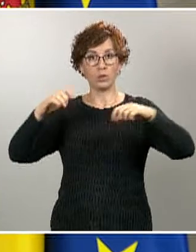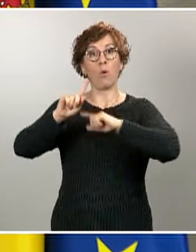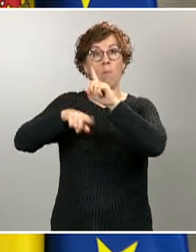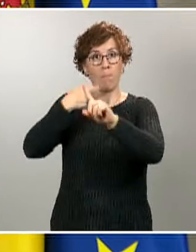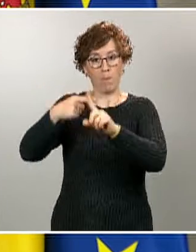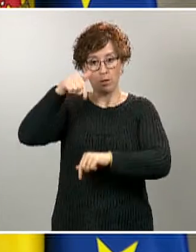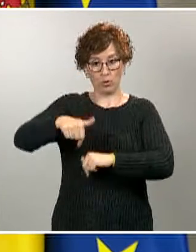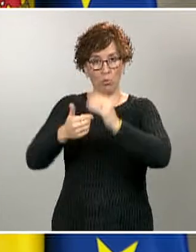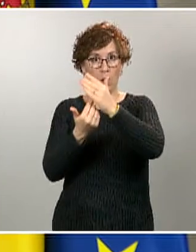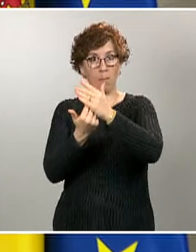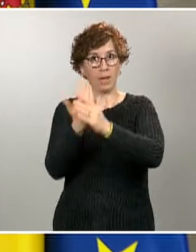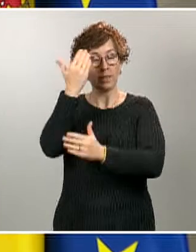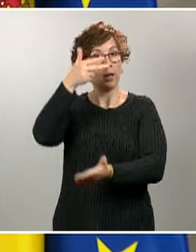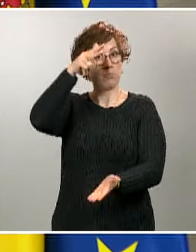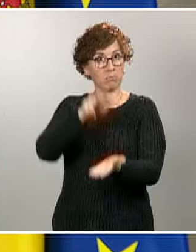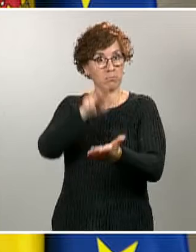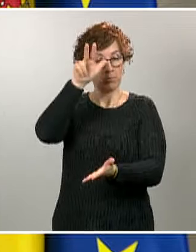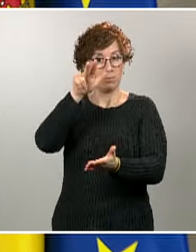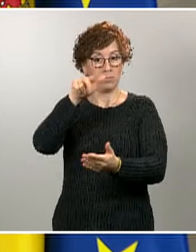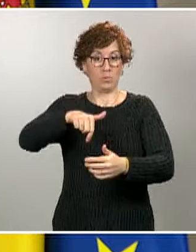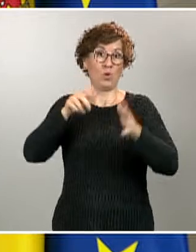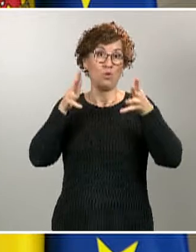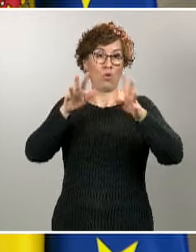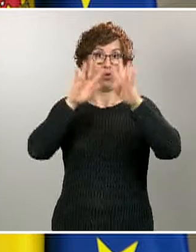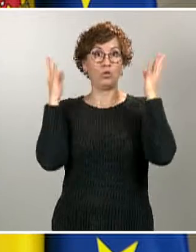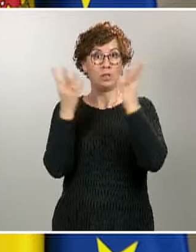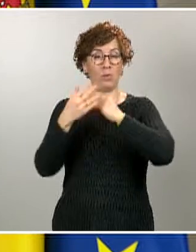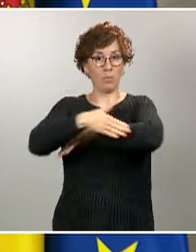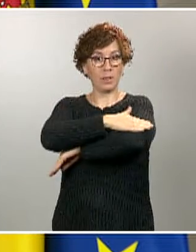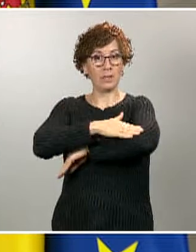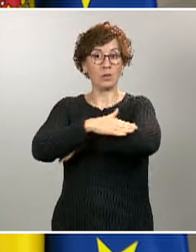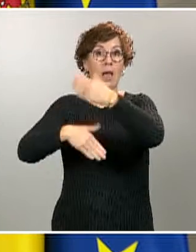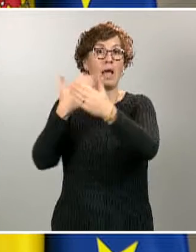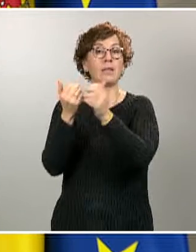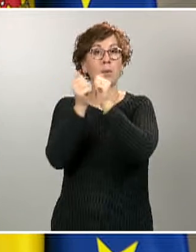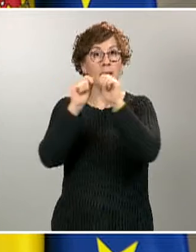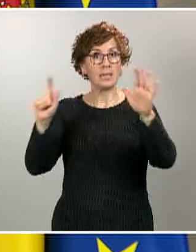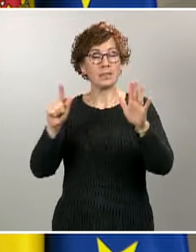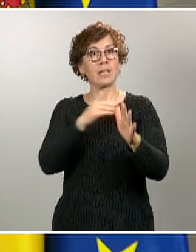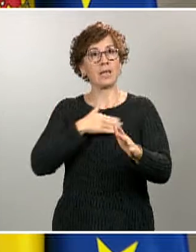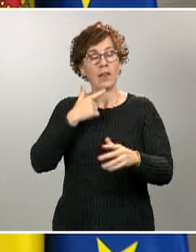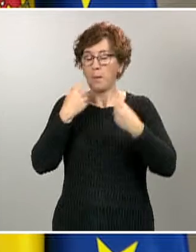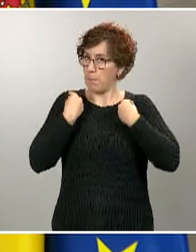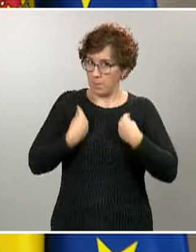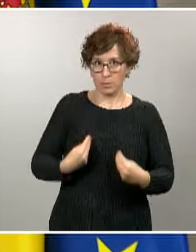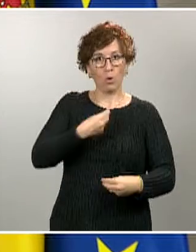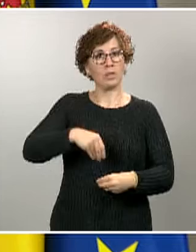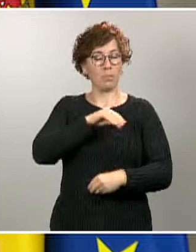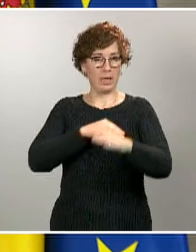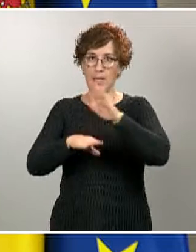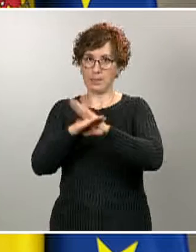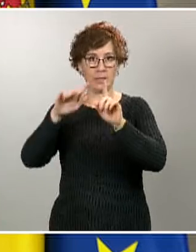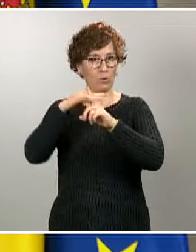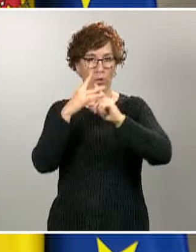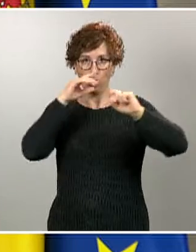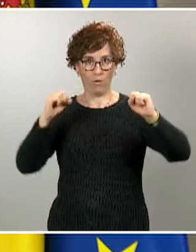de Ministros, hasta el 26 de abril, como mínimo España sigue en estado de confinamiento. Por tanto, a partir del próximo lunes, en algunas